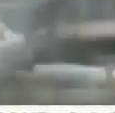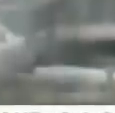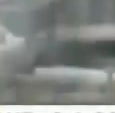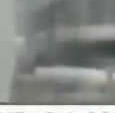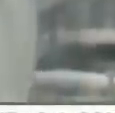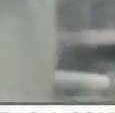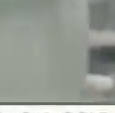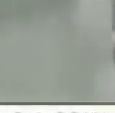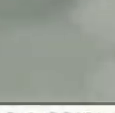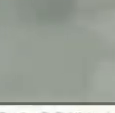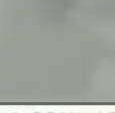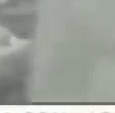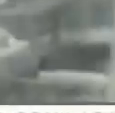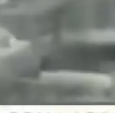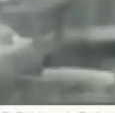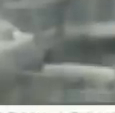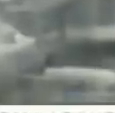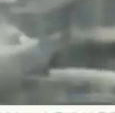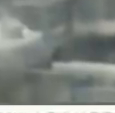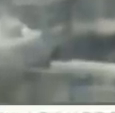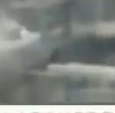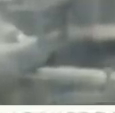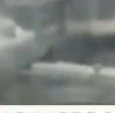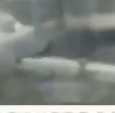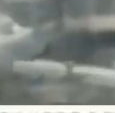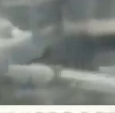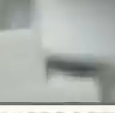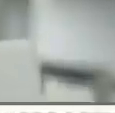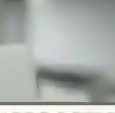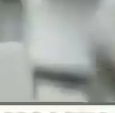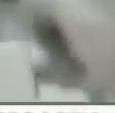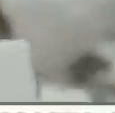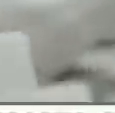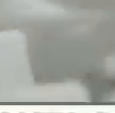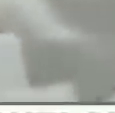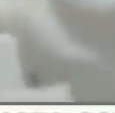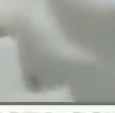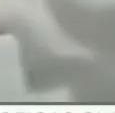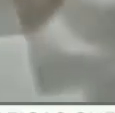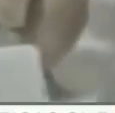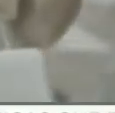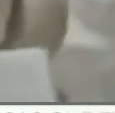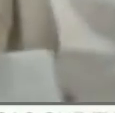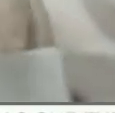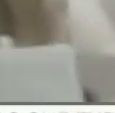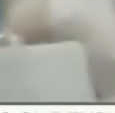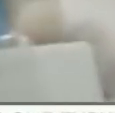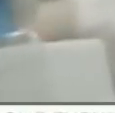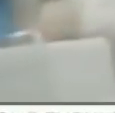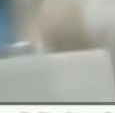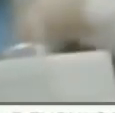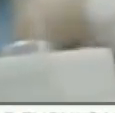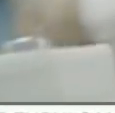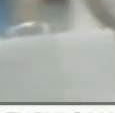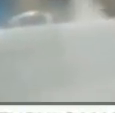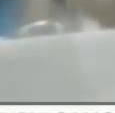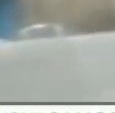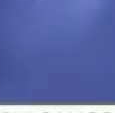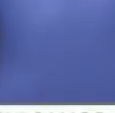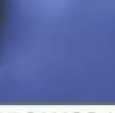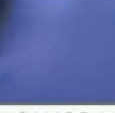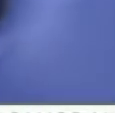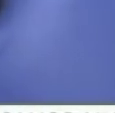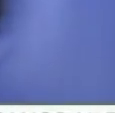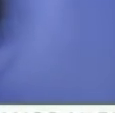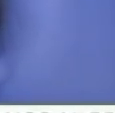la pesquisa, señala, que esta variante, P2, estaría circulando, en río de janeiro, desde agosto, de dos mil veinte, y